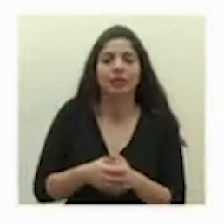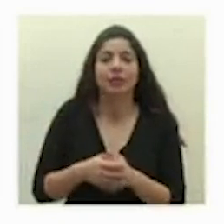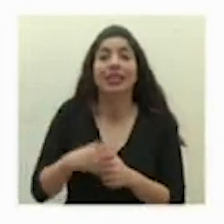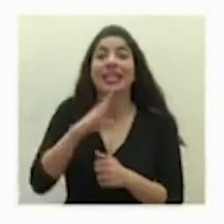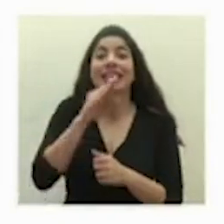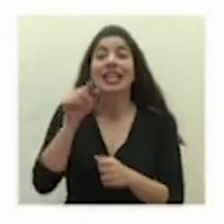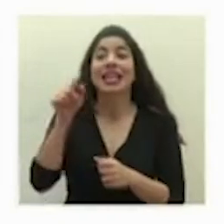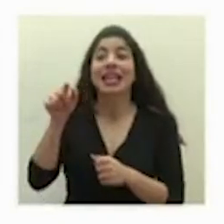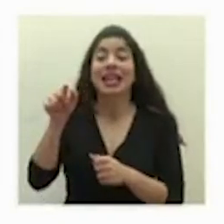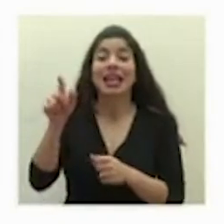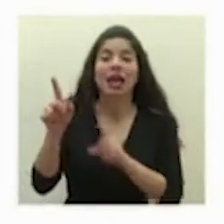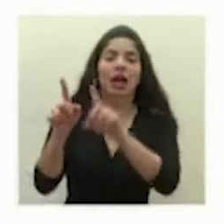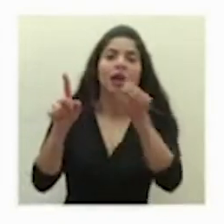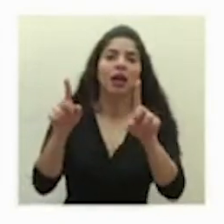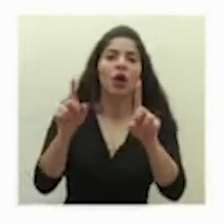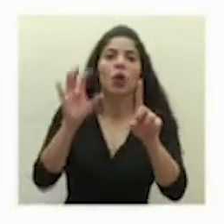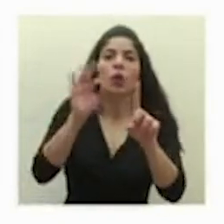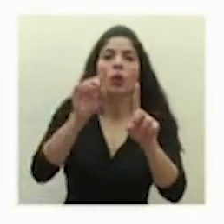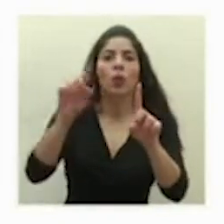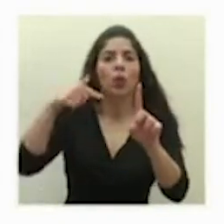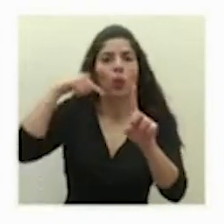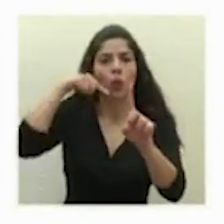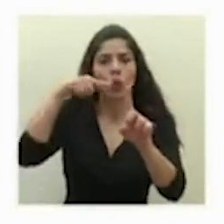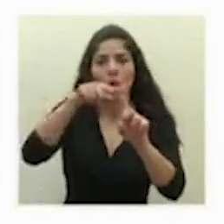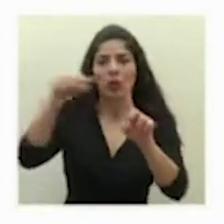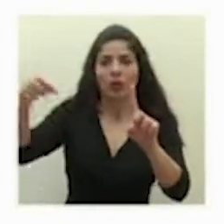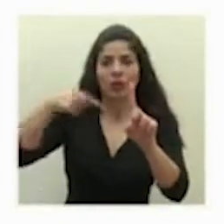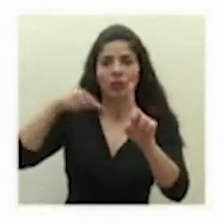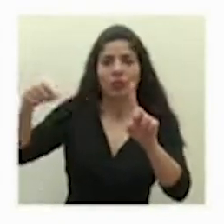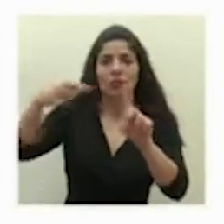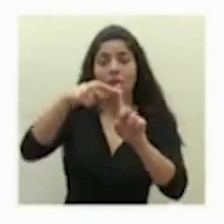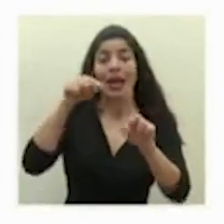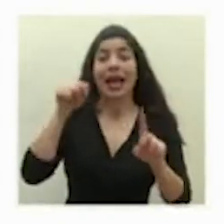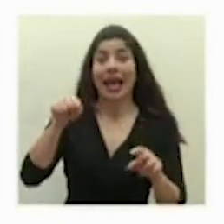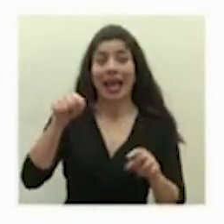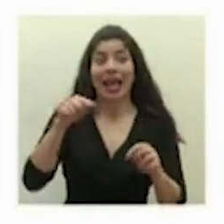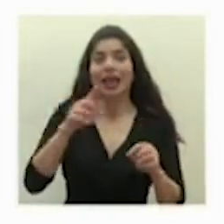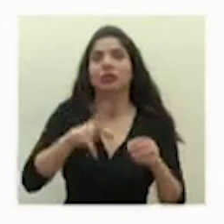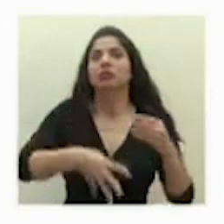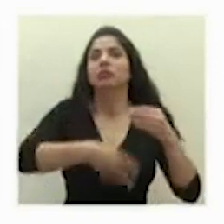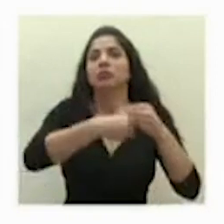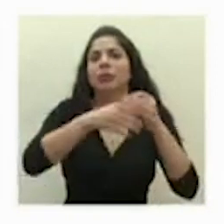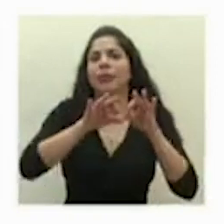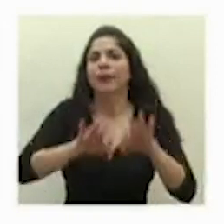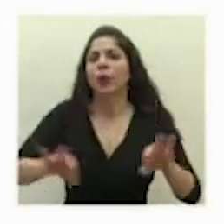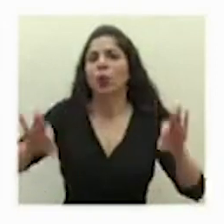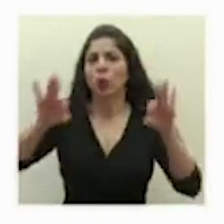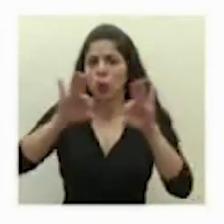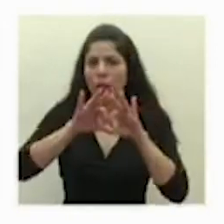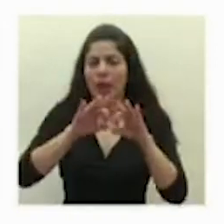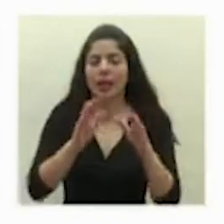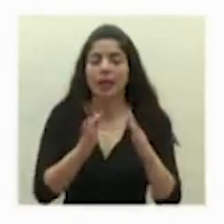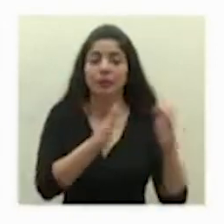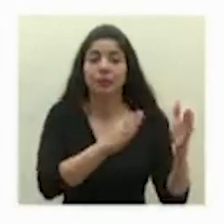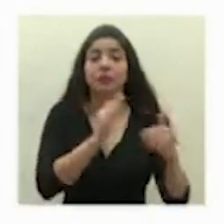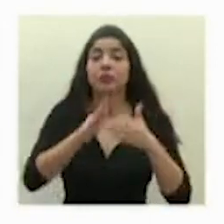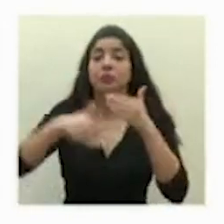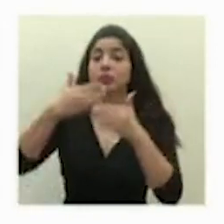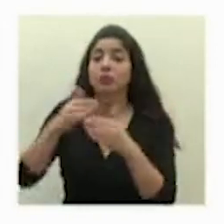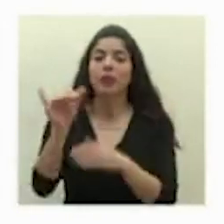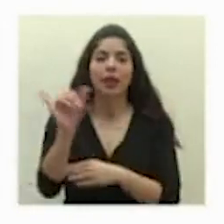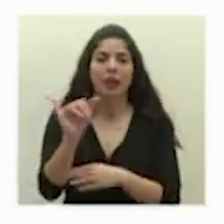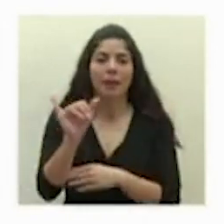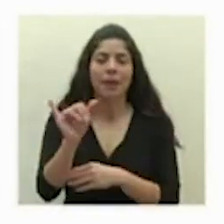y ese operador del 911 esa ha sido una medida importante luego también